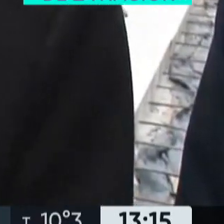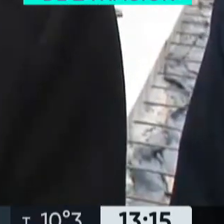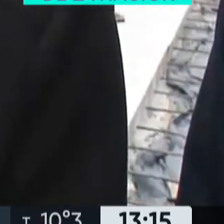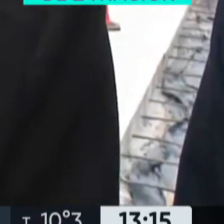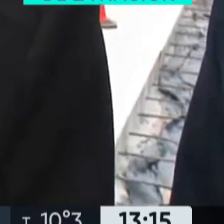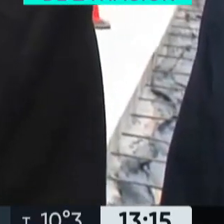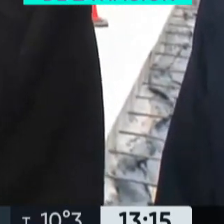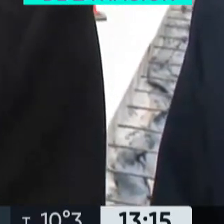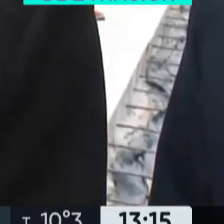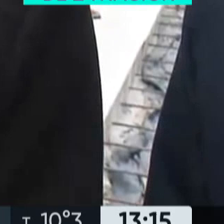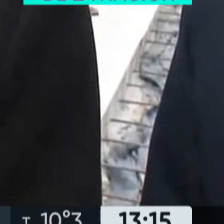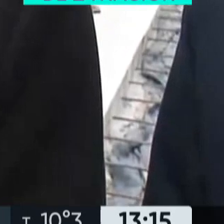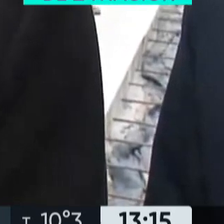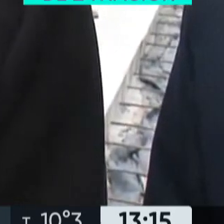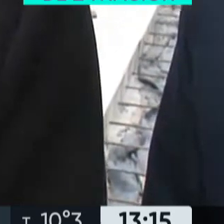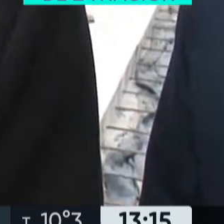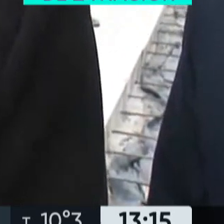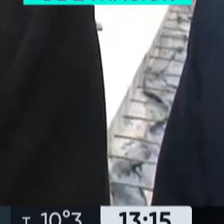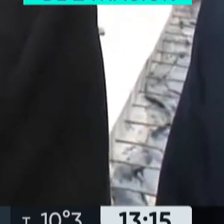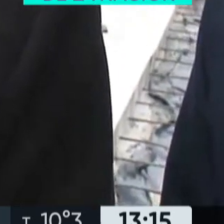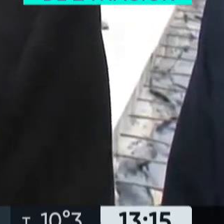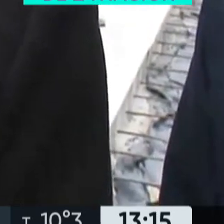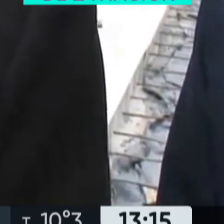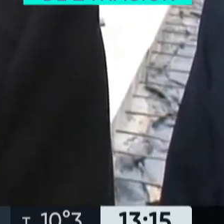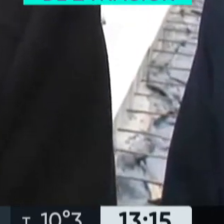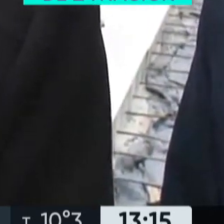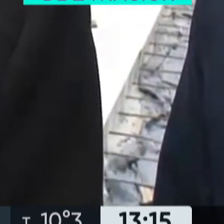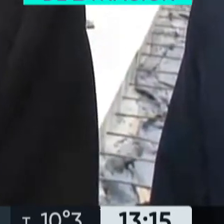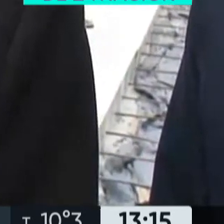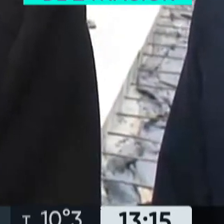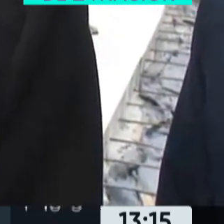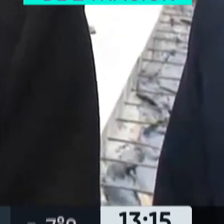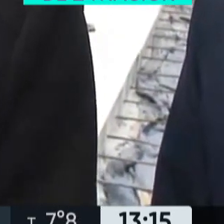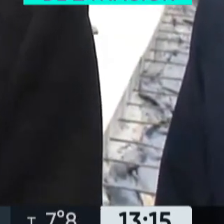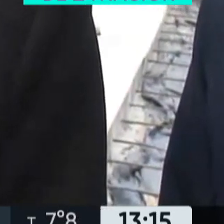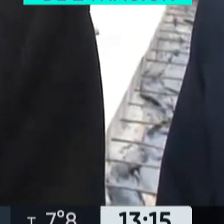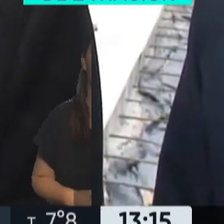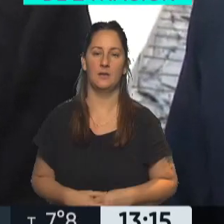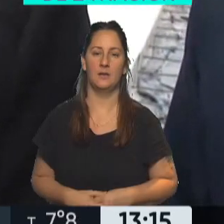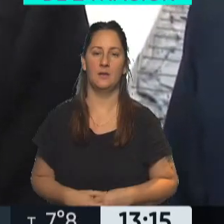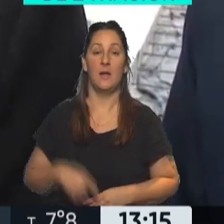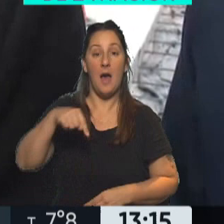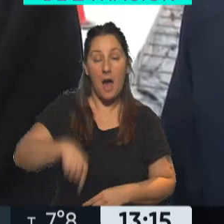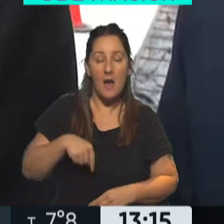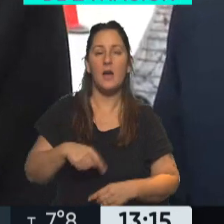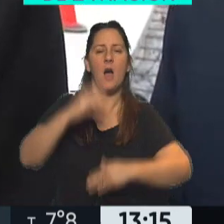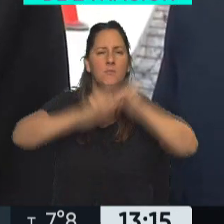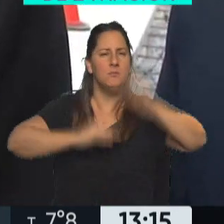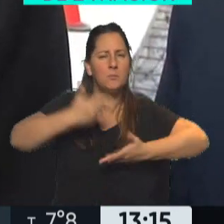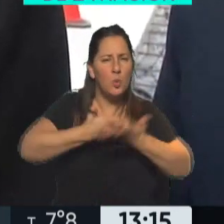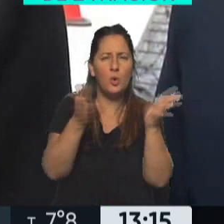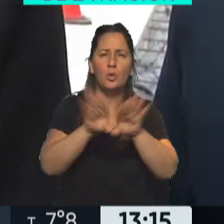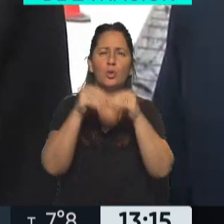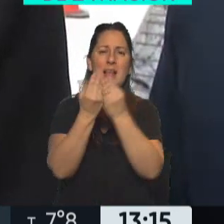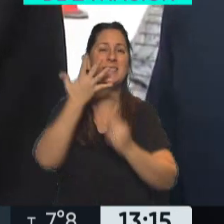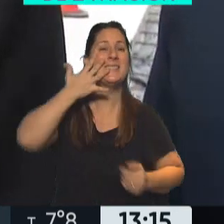pone muy contentos que haya sido la obra pública la que ha motorizado todo esto. Acá estamos en la obra pública número 5.000. Y las 5